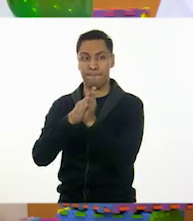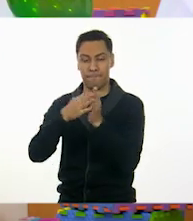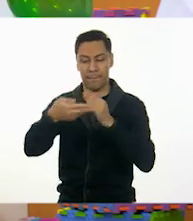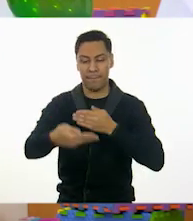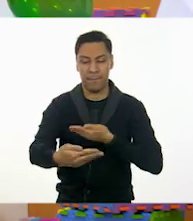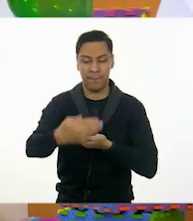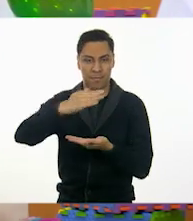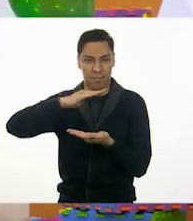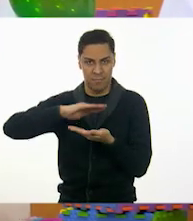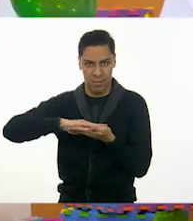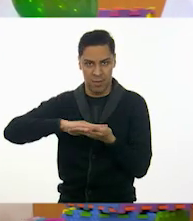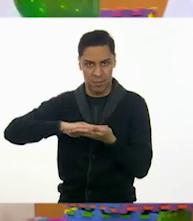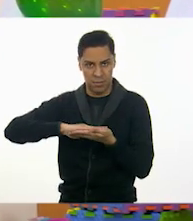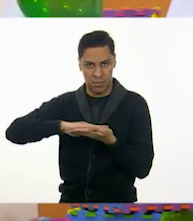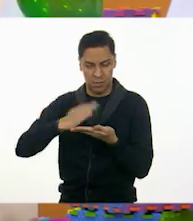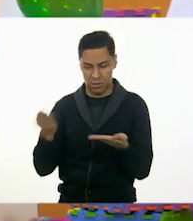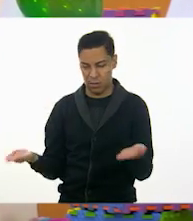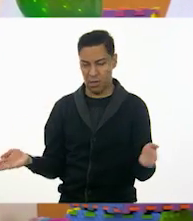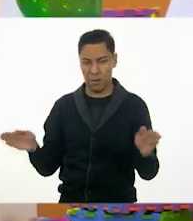tiras. Mira.